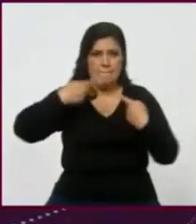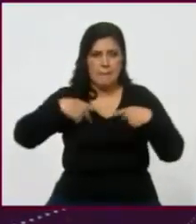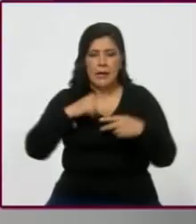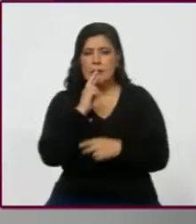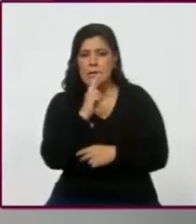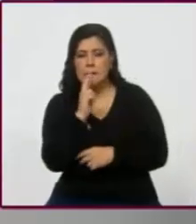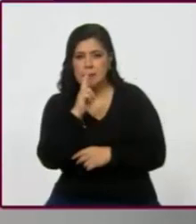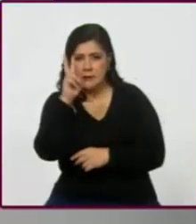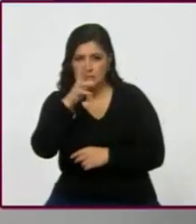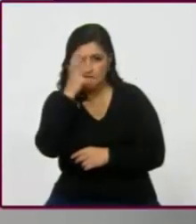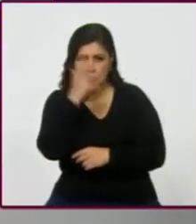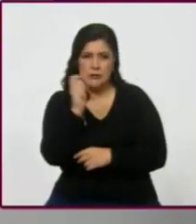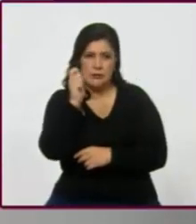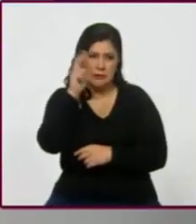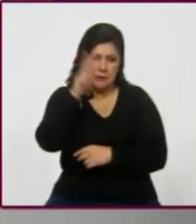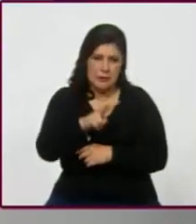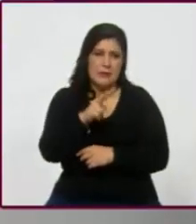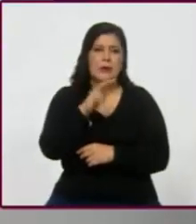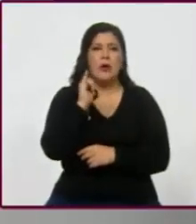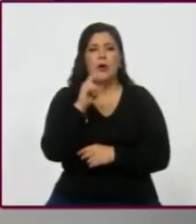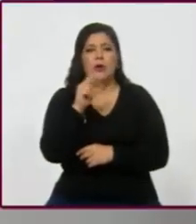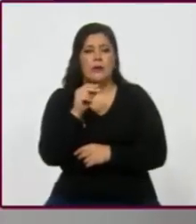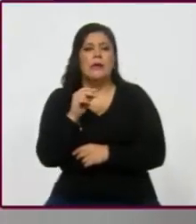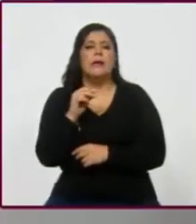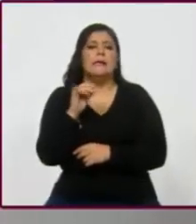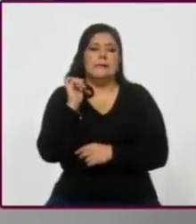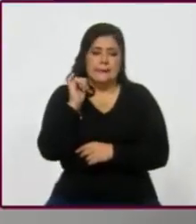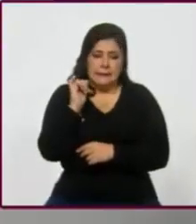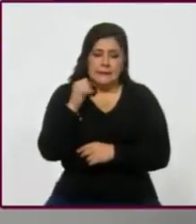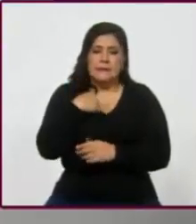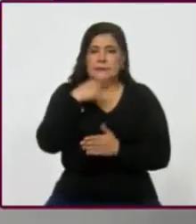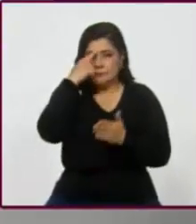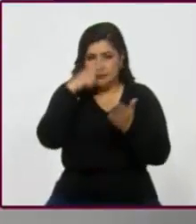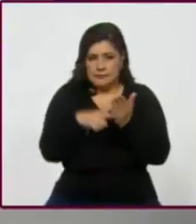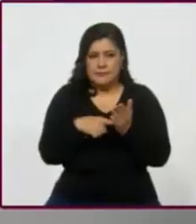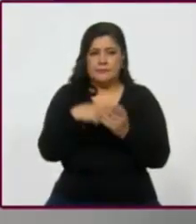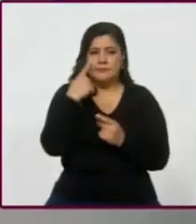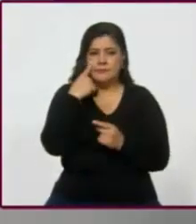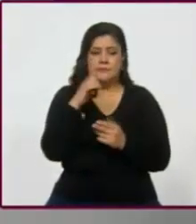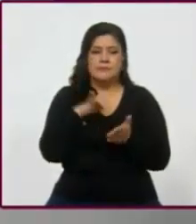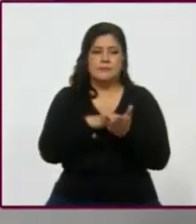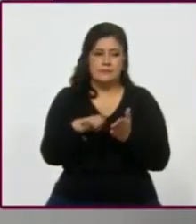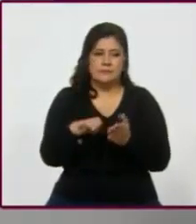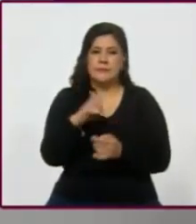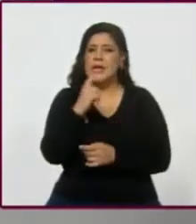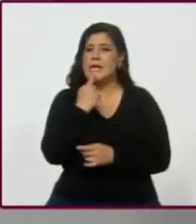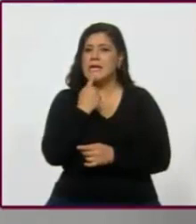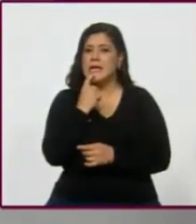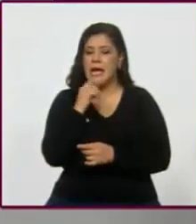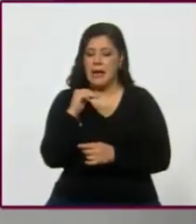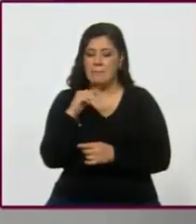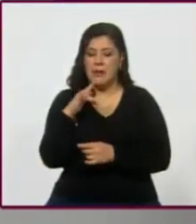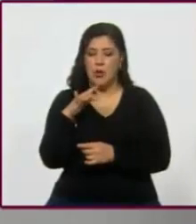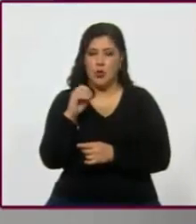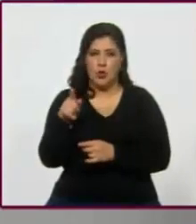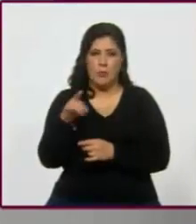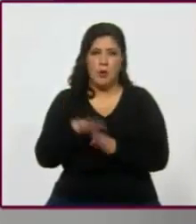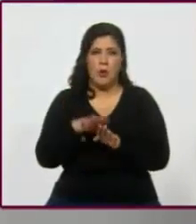preguntaban, ¿o qué supones? En parte por el tipo de candidatura de... De López Obrador. De López Obrador, ¿no? Es decir,